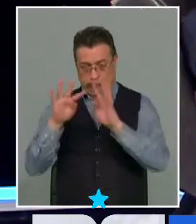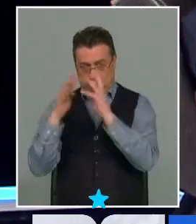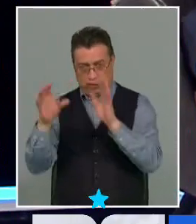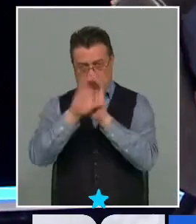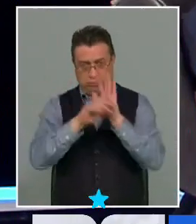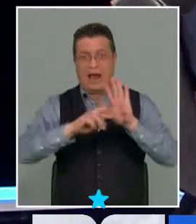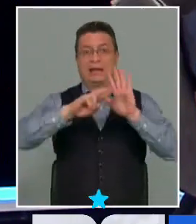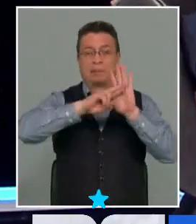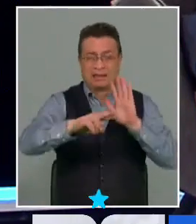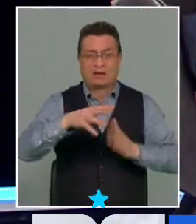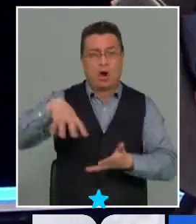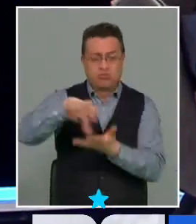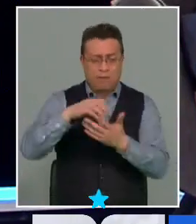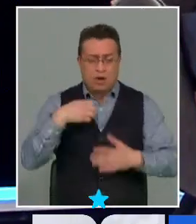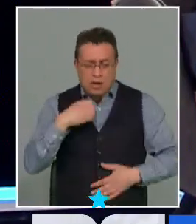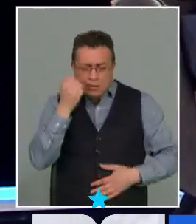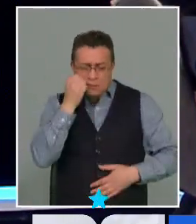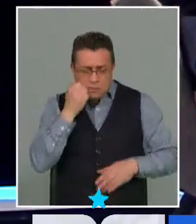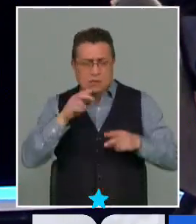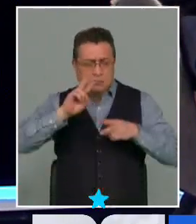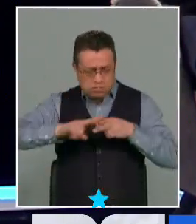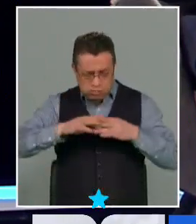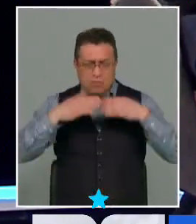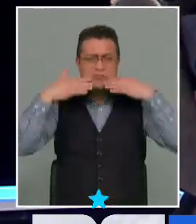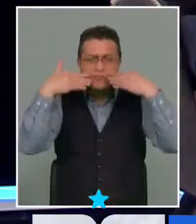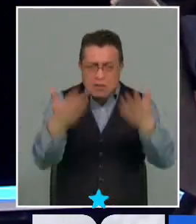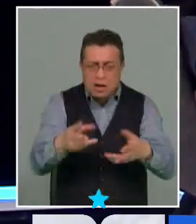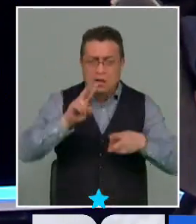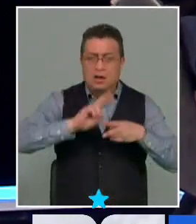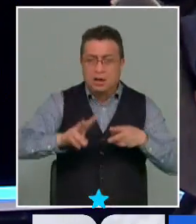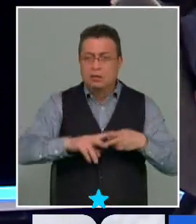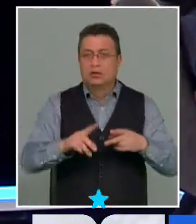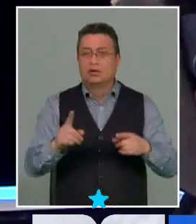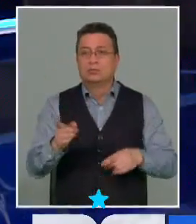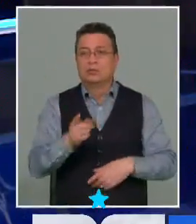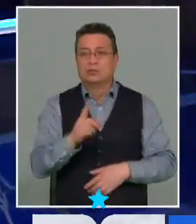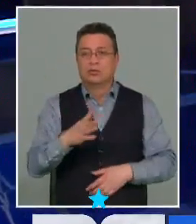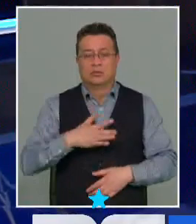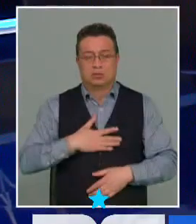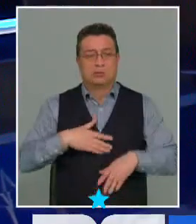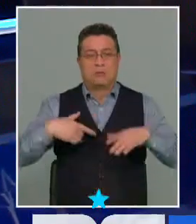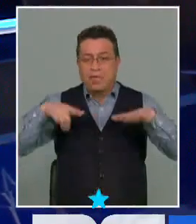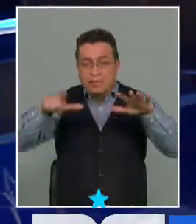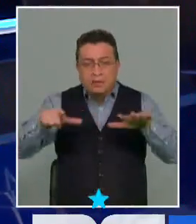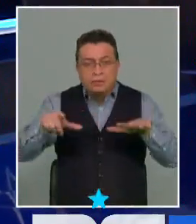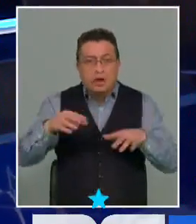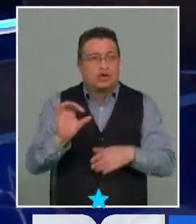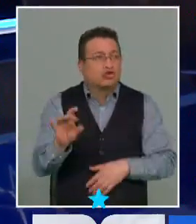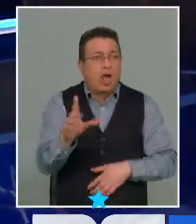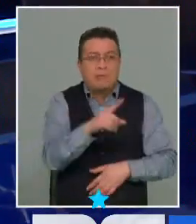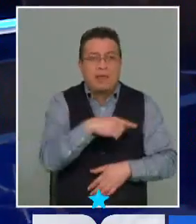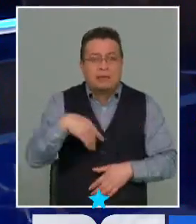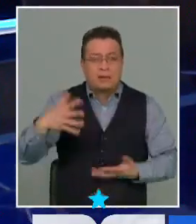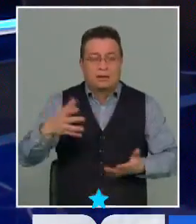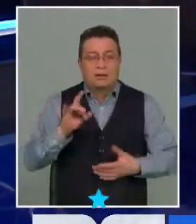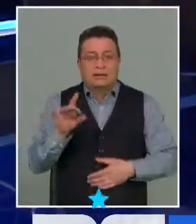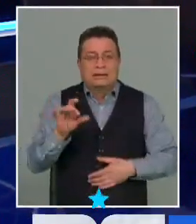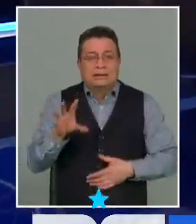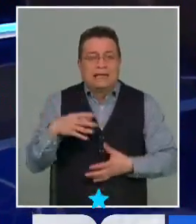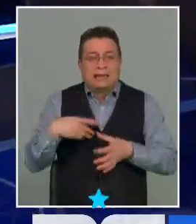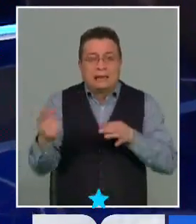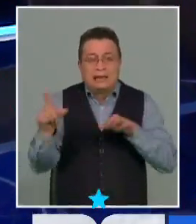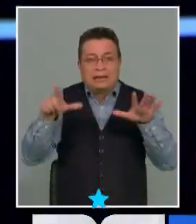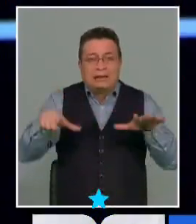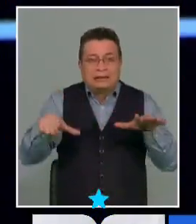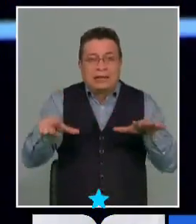pueblo lo hicimos con todo el cariño que queremos que se resuelva y nos fuimos nosotros éramos 17 nomás y